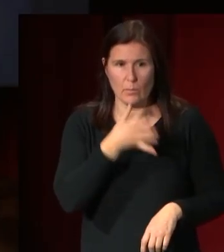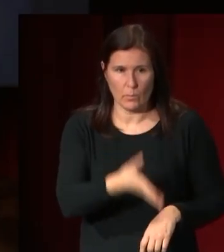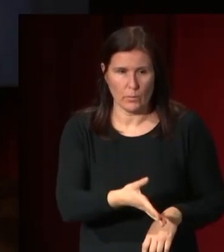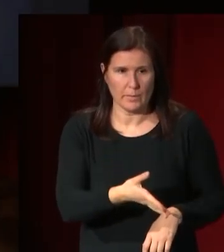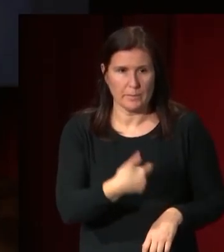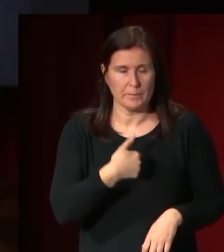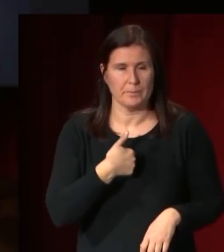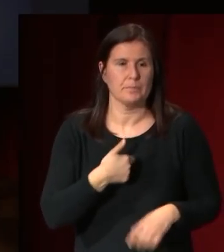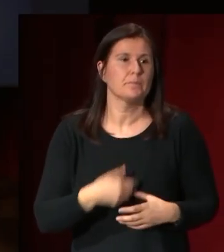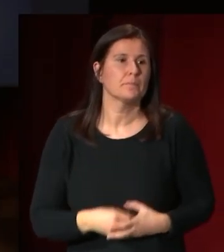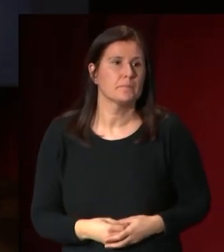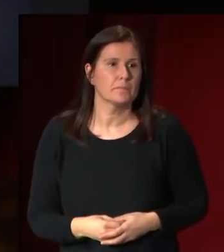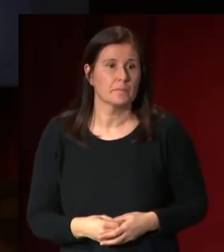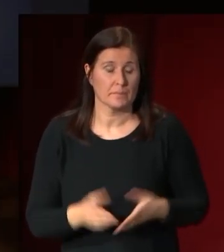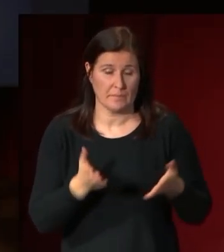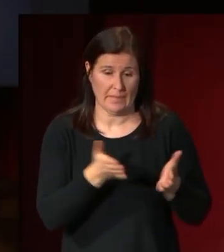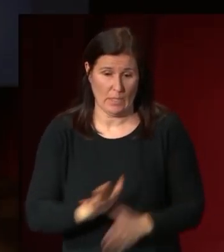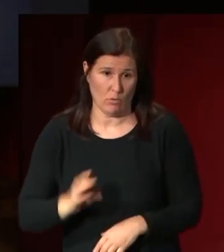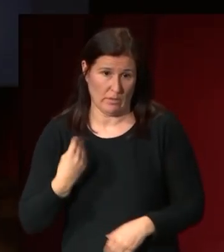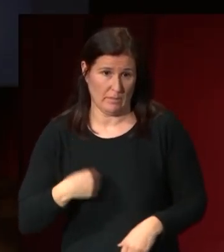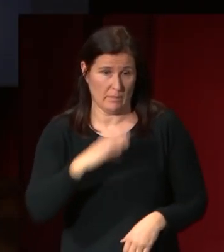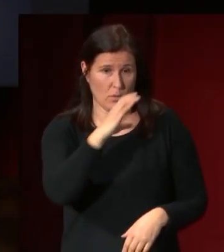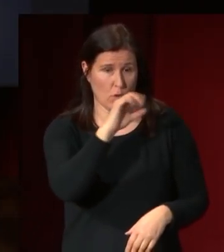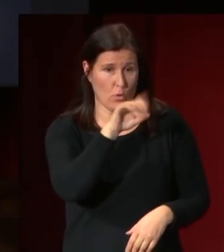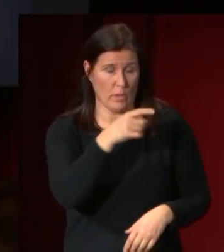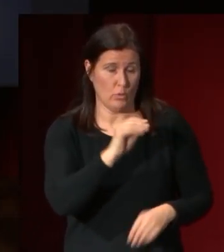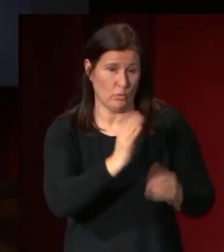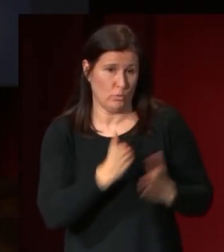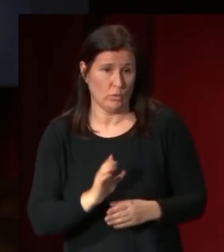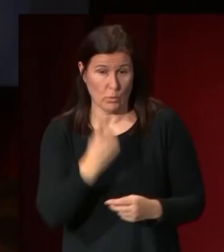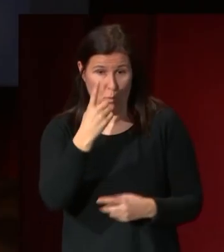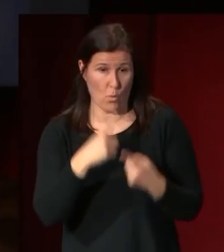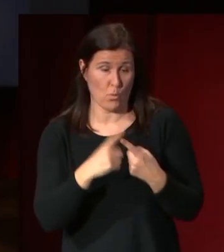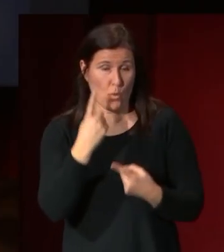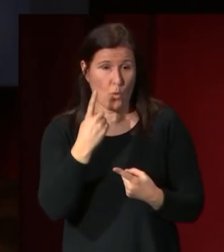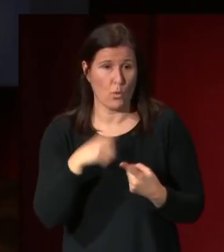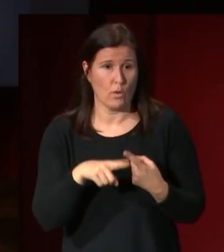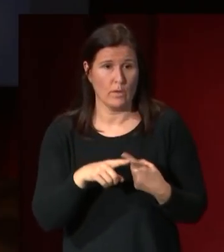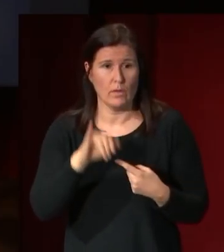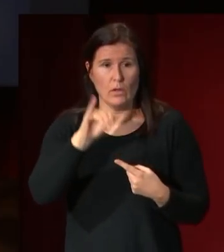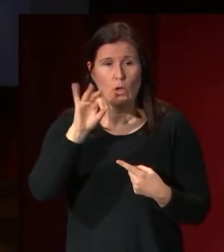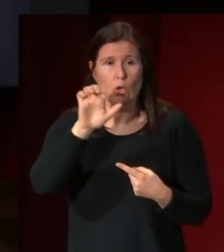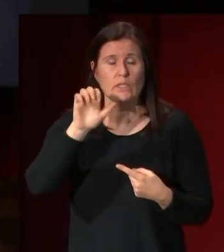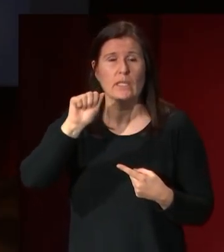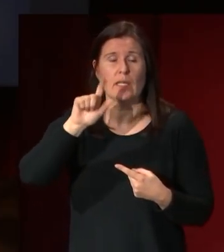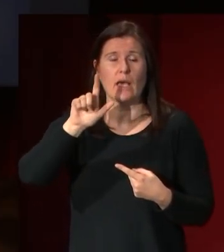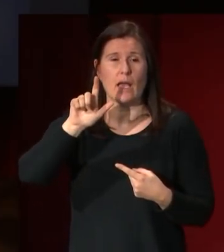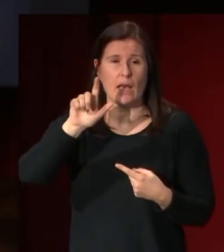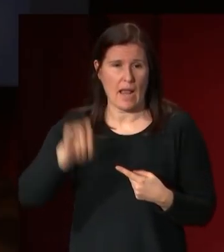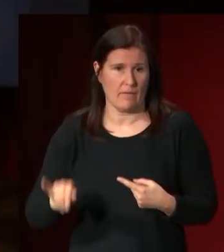entre los hijos de Álvarez Cubero hay uno que es José Álvarez Buquel